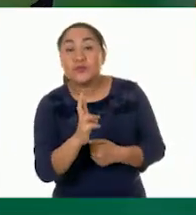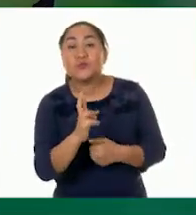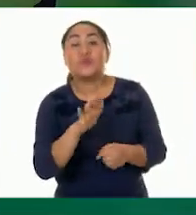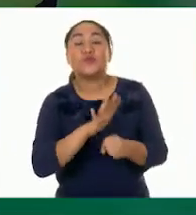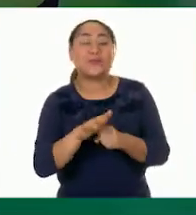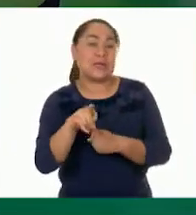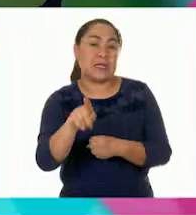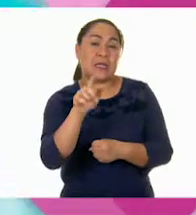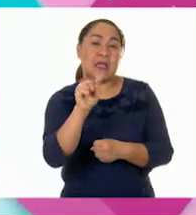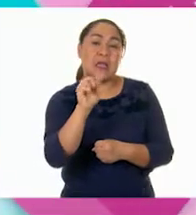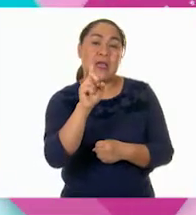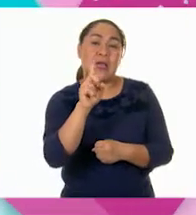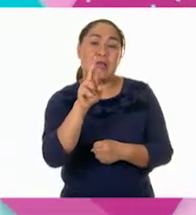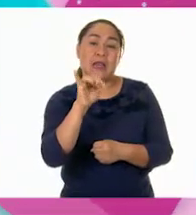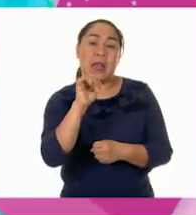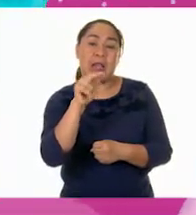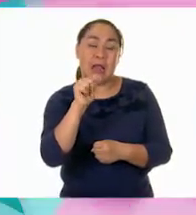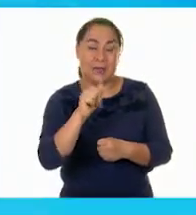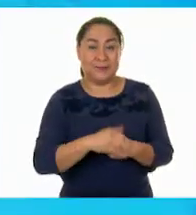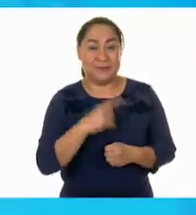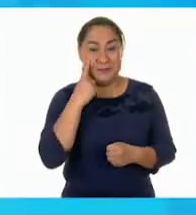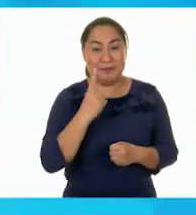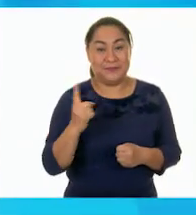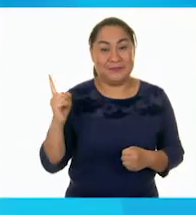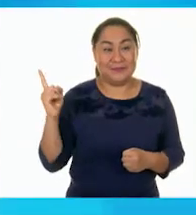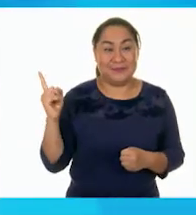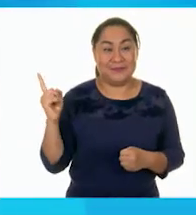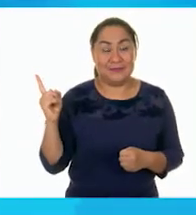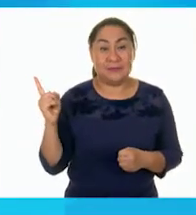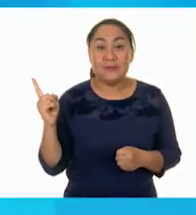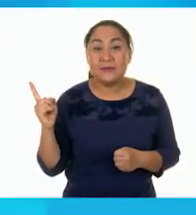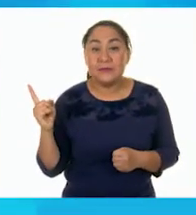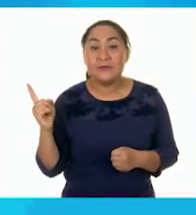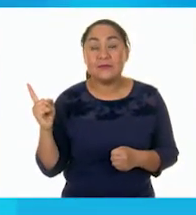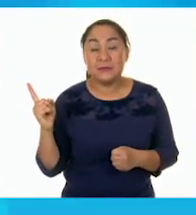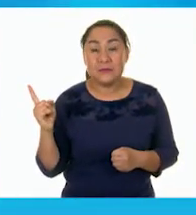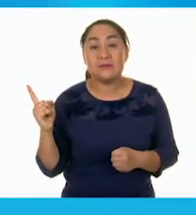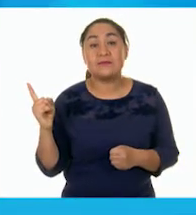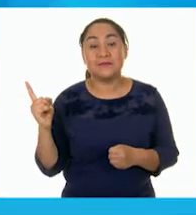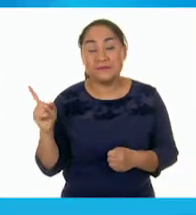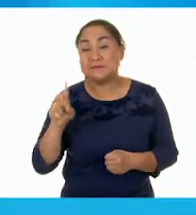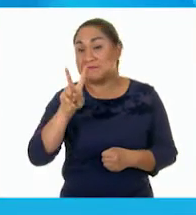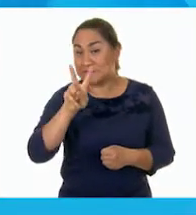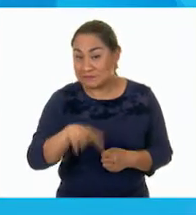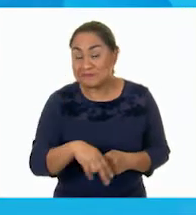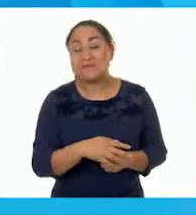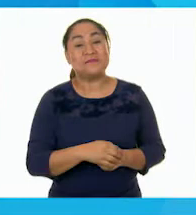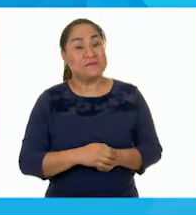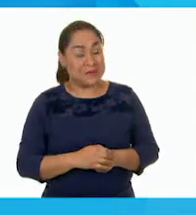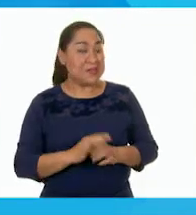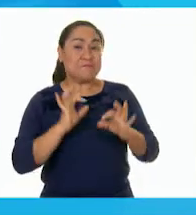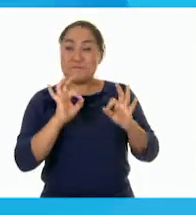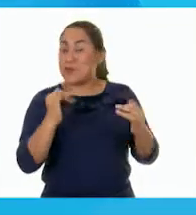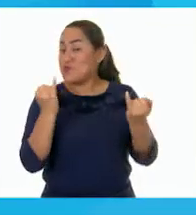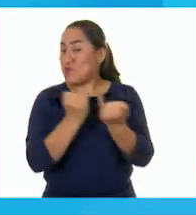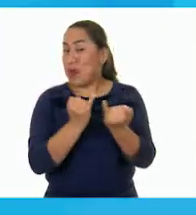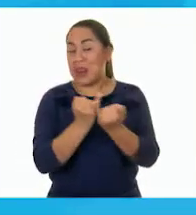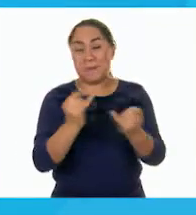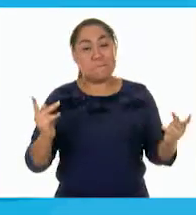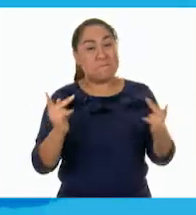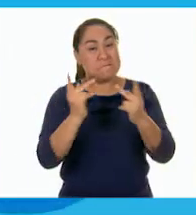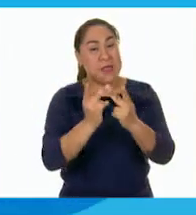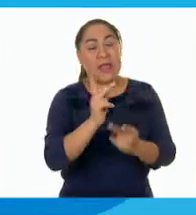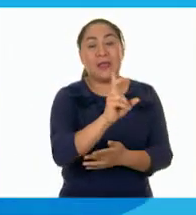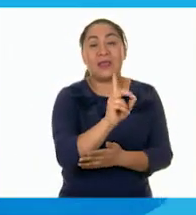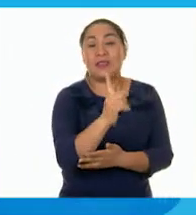Adriana. A ver, ahí está. Claro. Y creo que sí obtuvimos el mismo resultado que